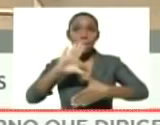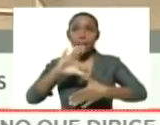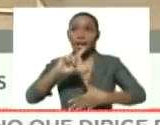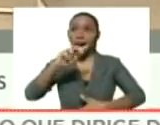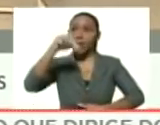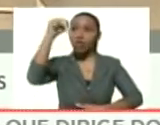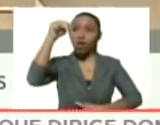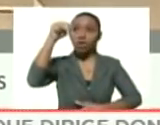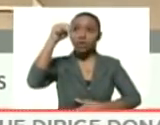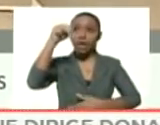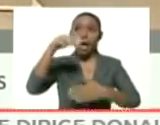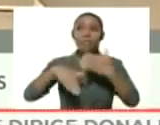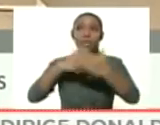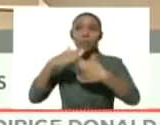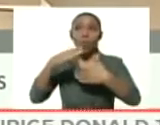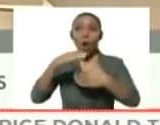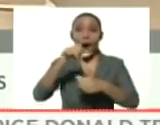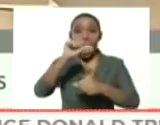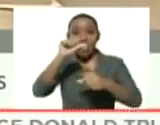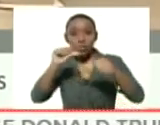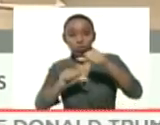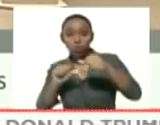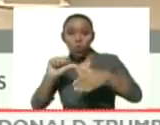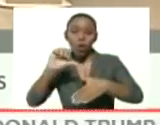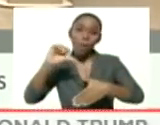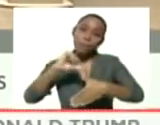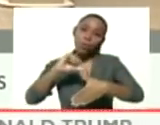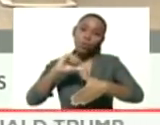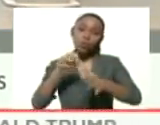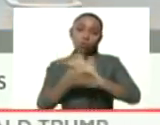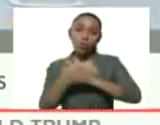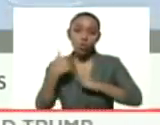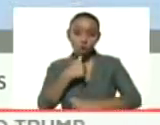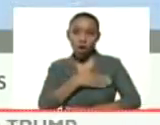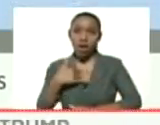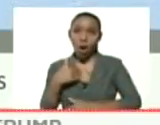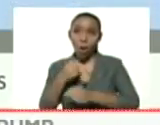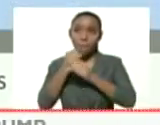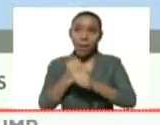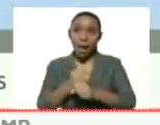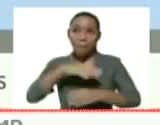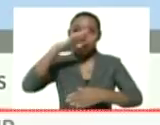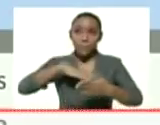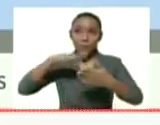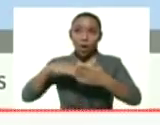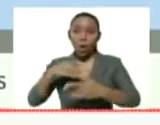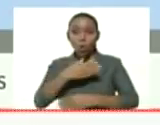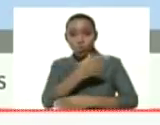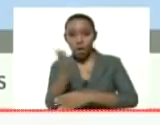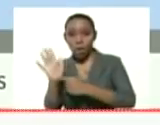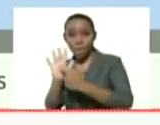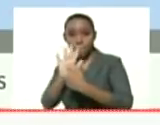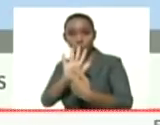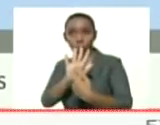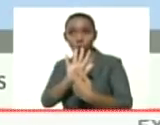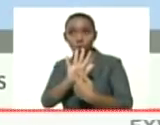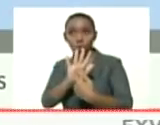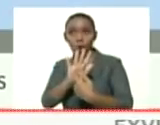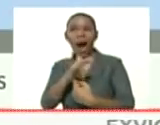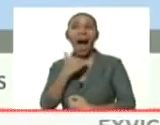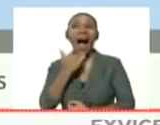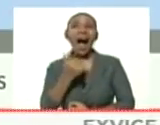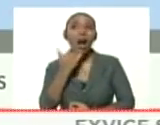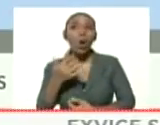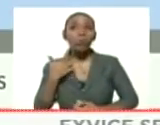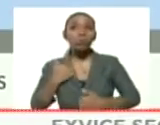luego llega a Sudamérica. Yo quiero esperar que el mapa se pinte para mostrar algo que